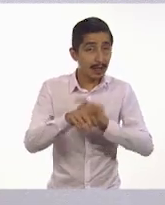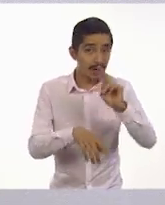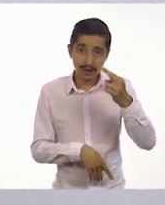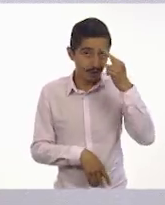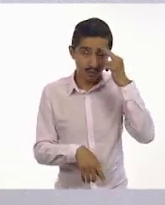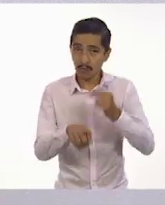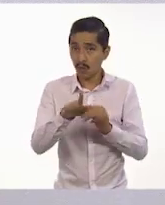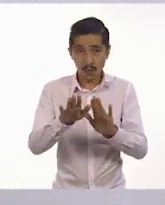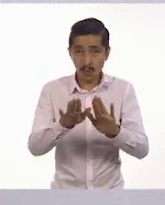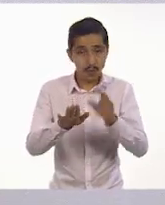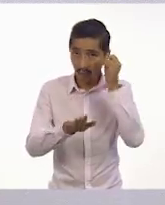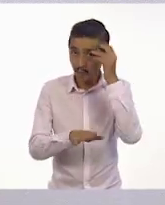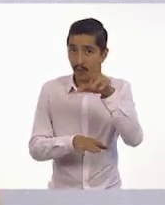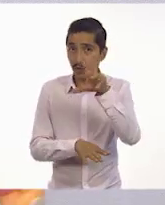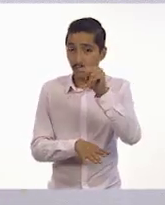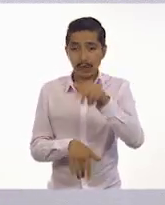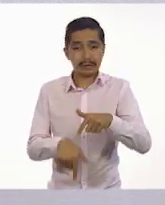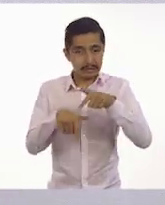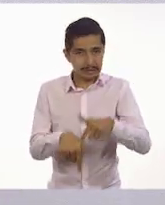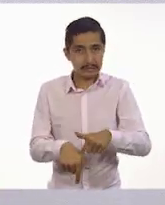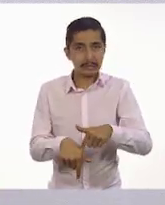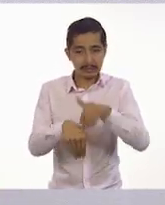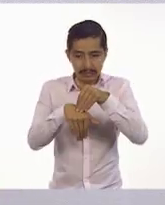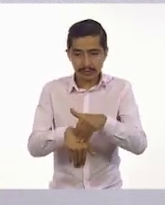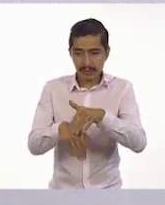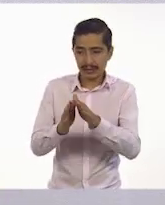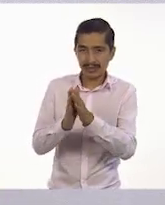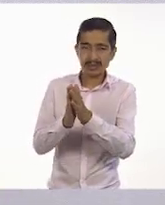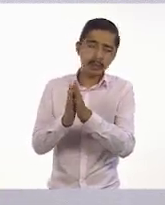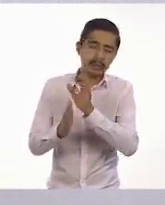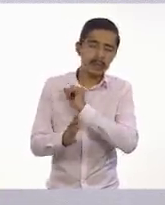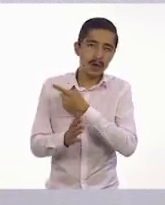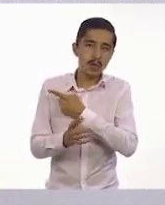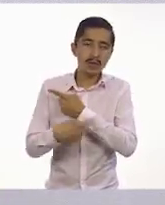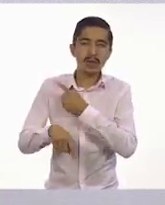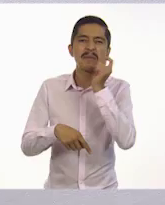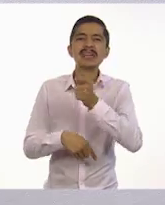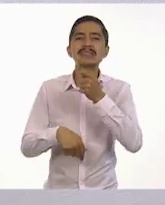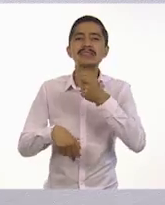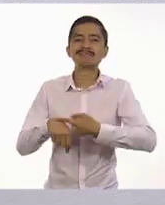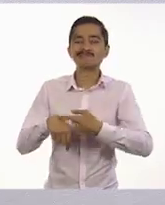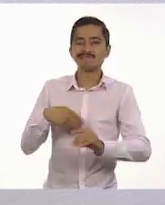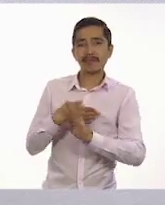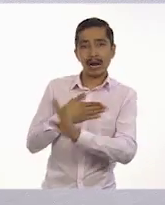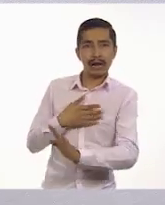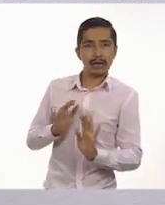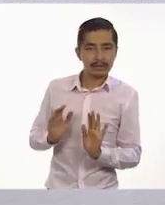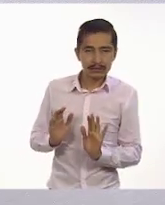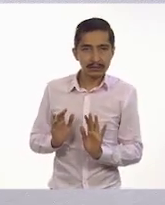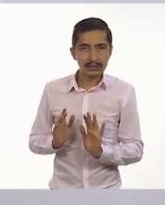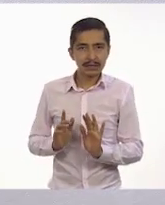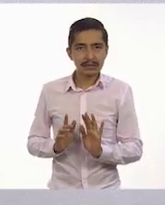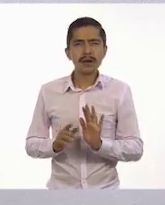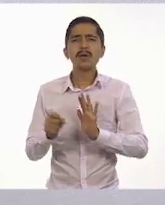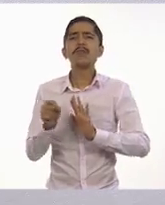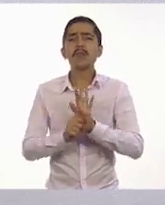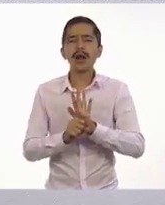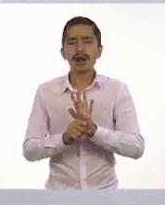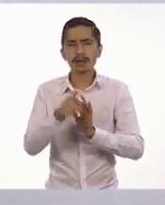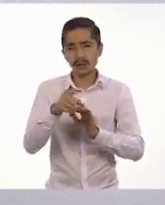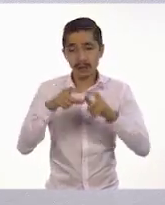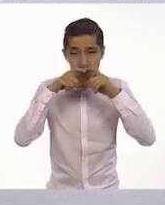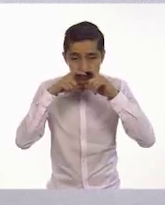que continuar con las medidas de higiene para evitar contagios. Una de ellas es utilizar el cubrebocas